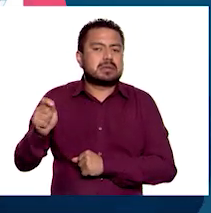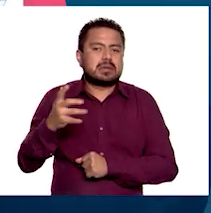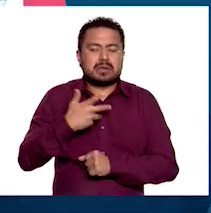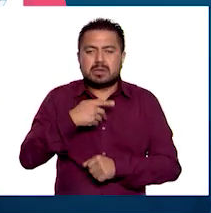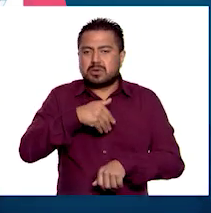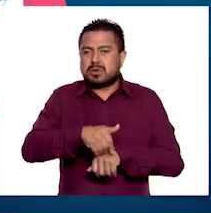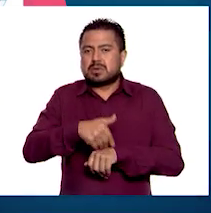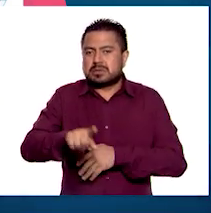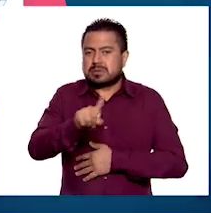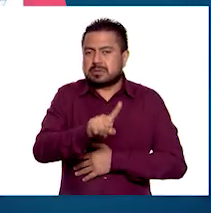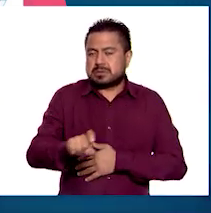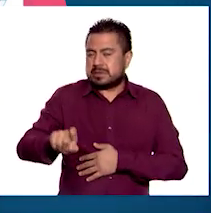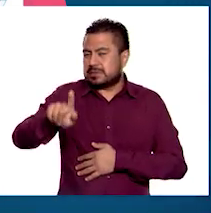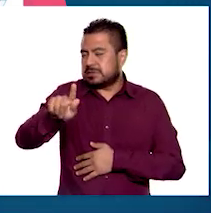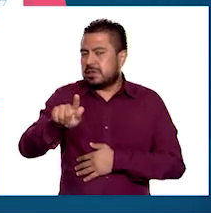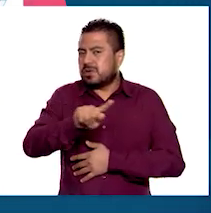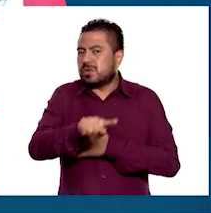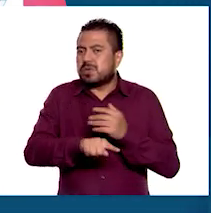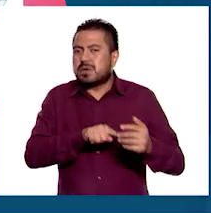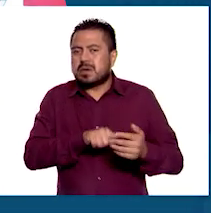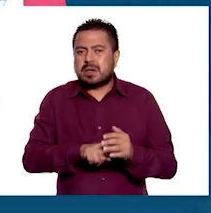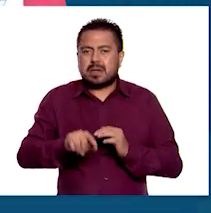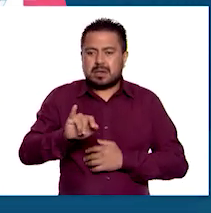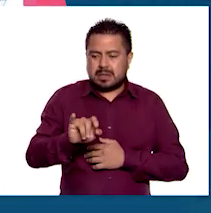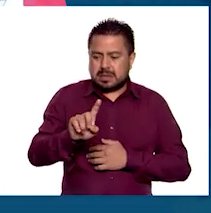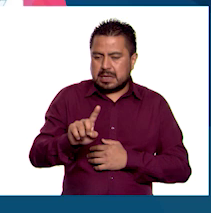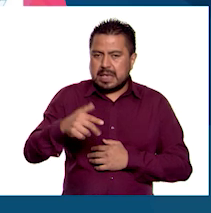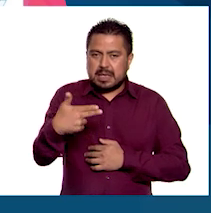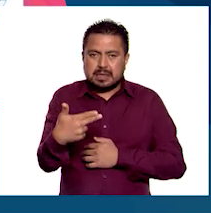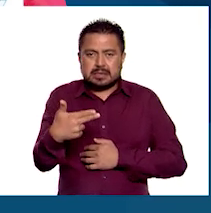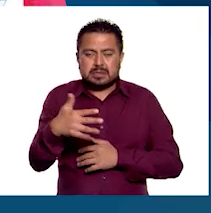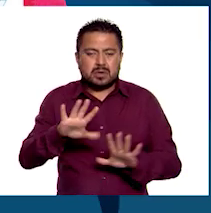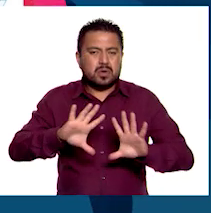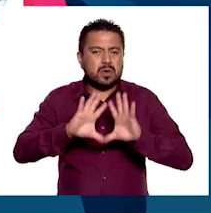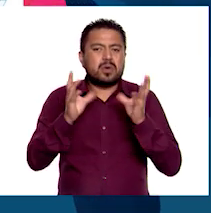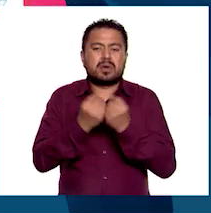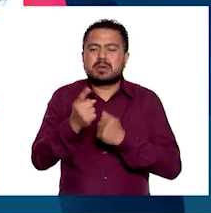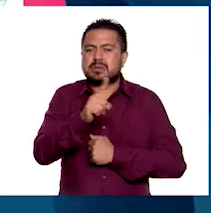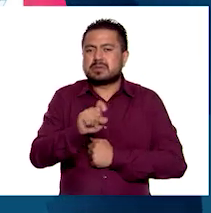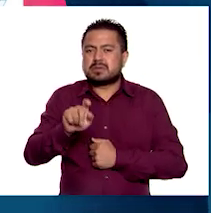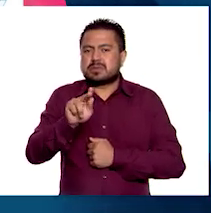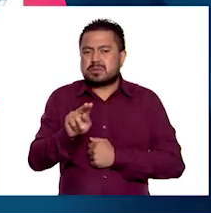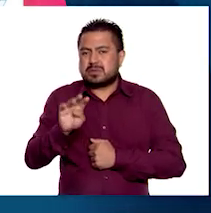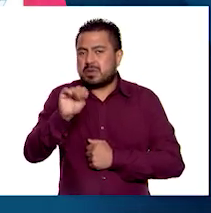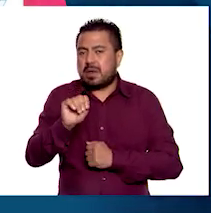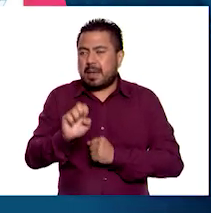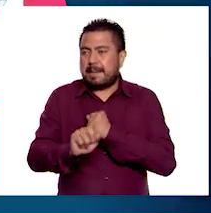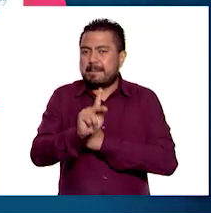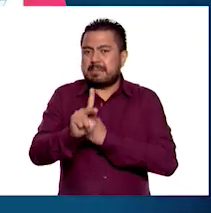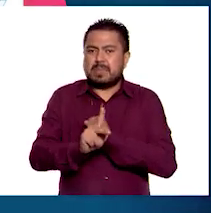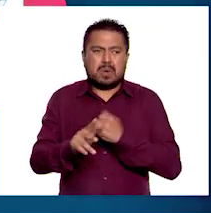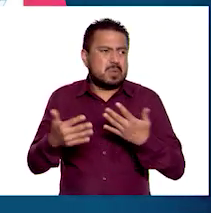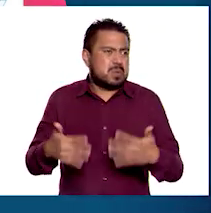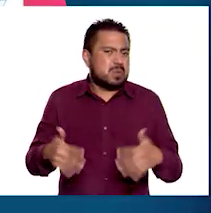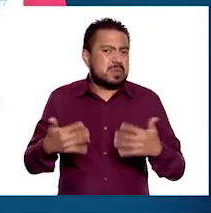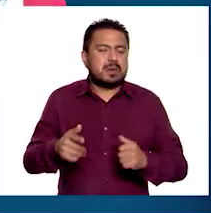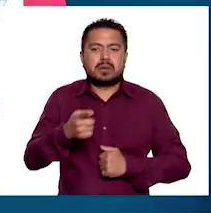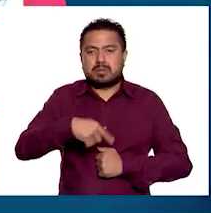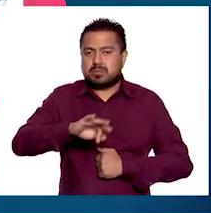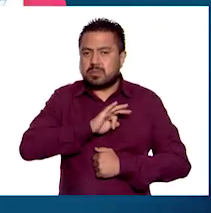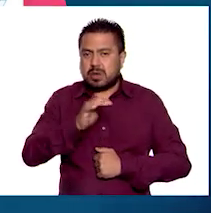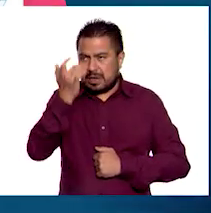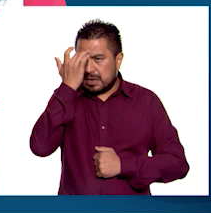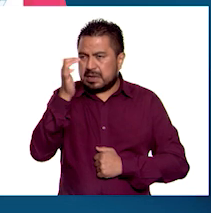lugar 170 del IDH de un total de 189 países. Podemos